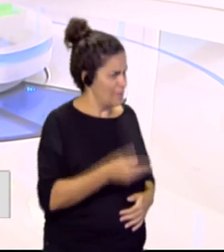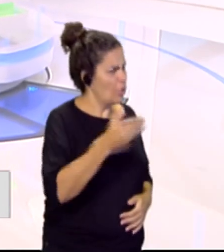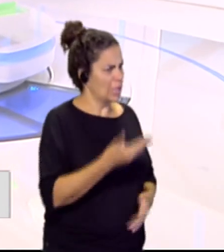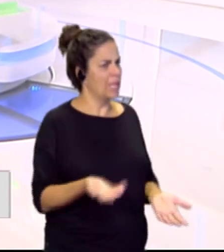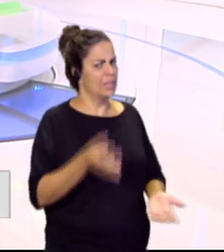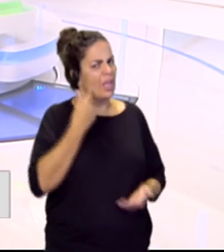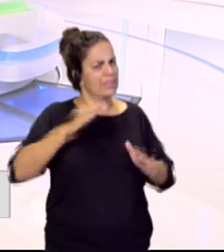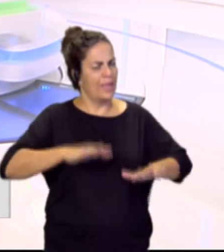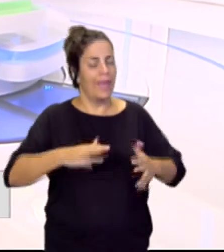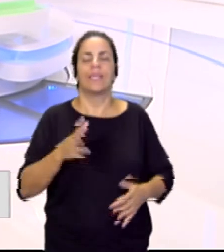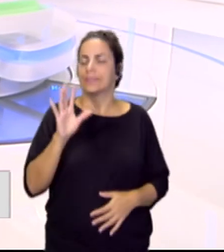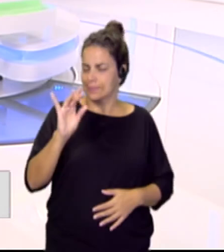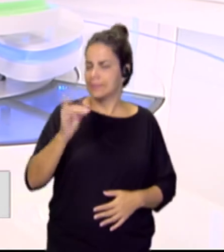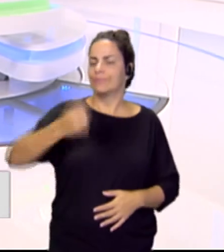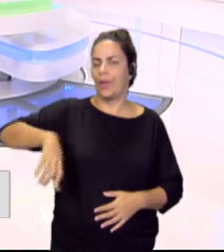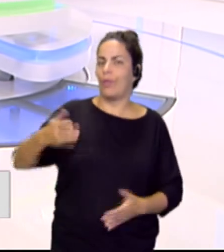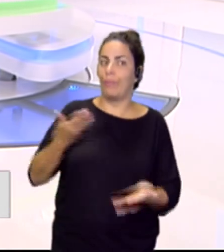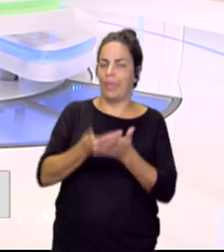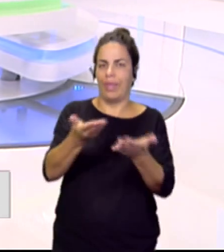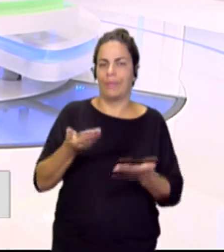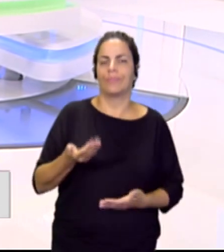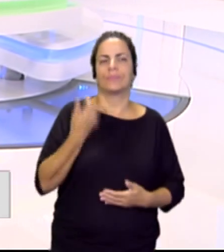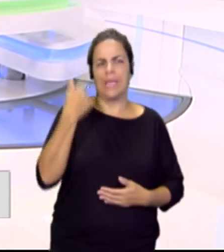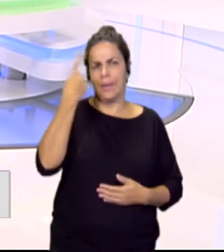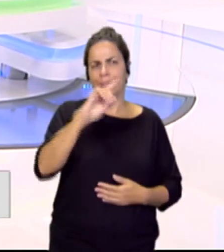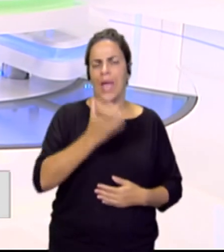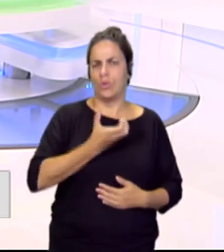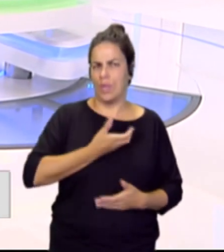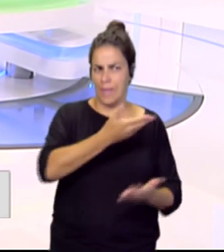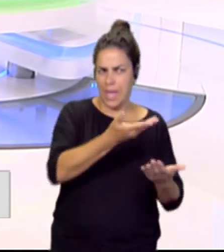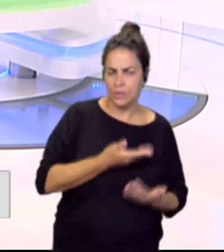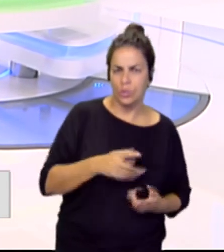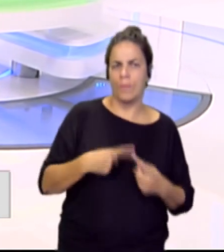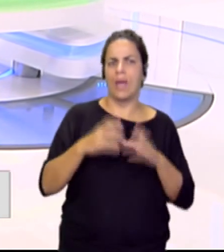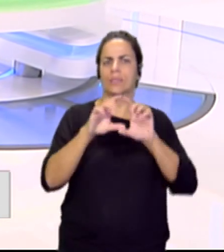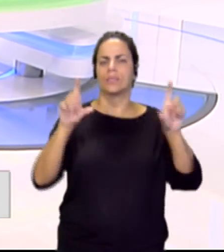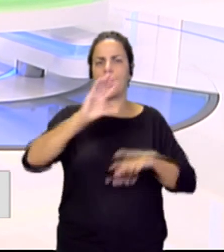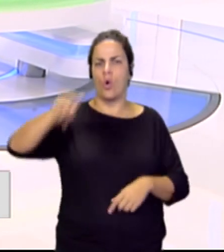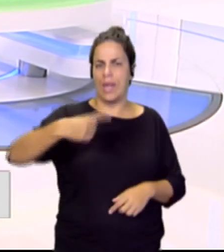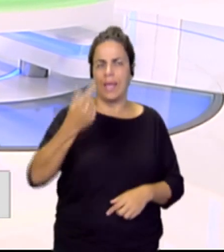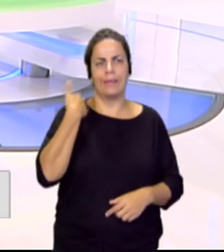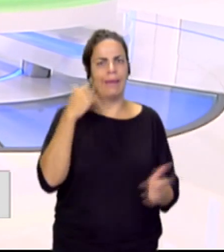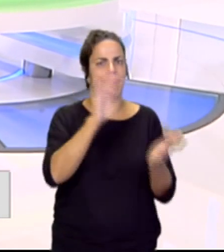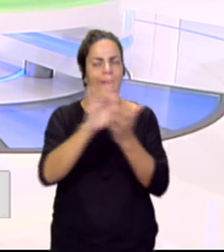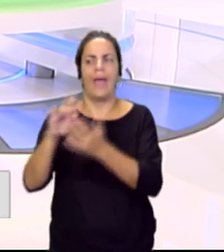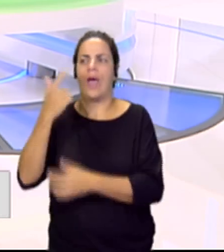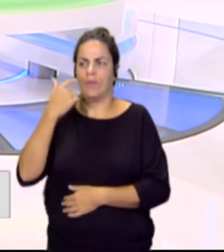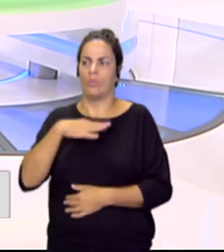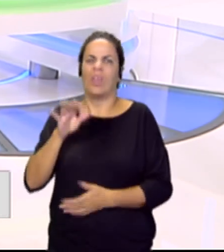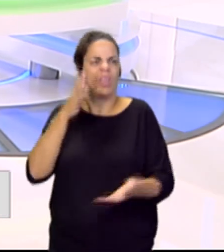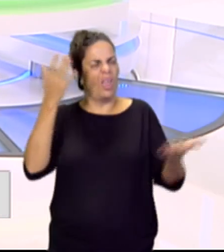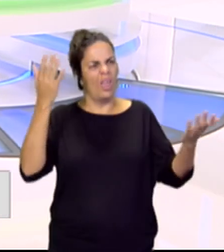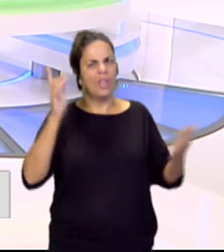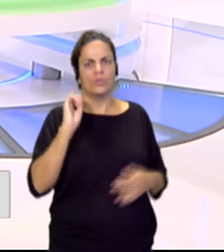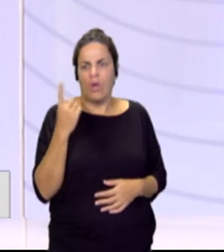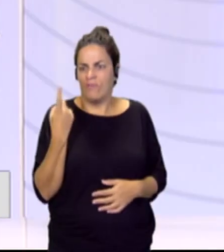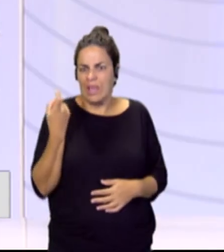se quede. Sí, se está haciendo. Ellos han pedido ayuda, pues, al ayuntamiento, a ONG, a ver si se puede. Mira, qué faena, que con unos meses no puedan